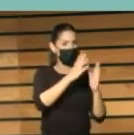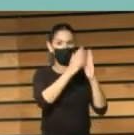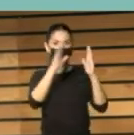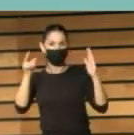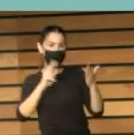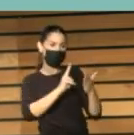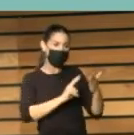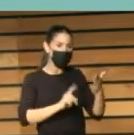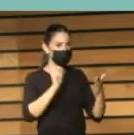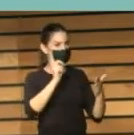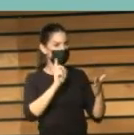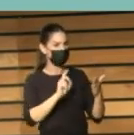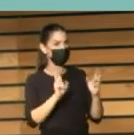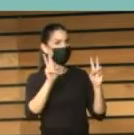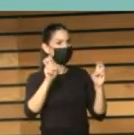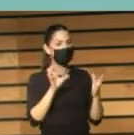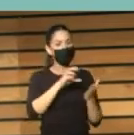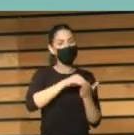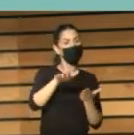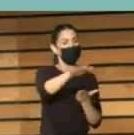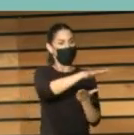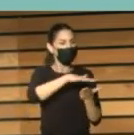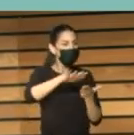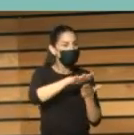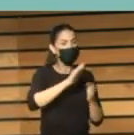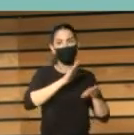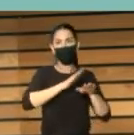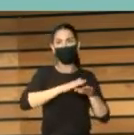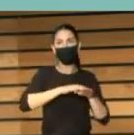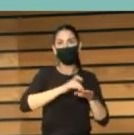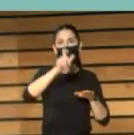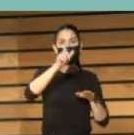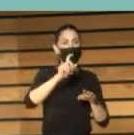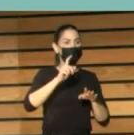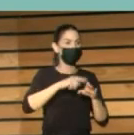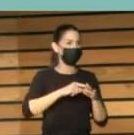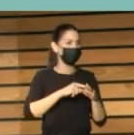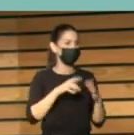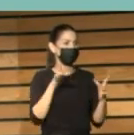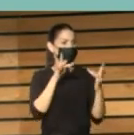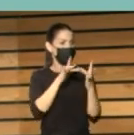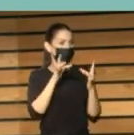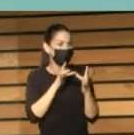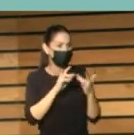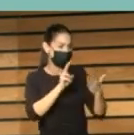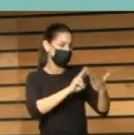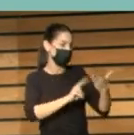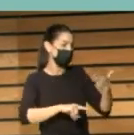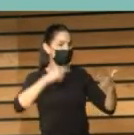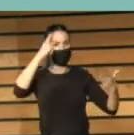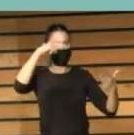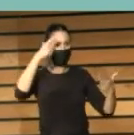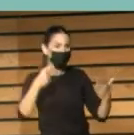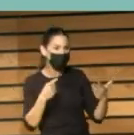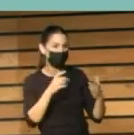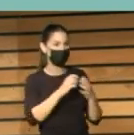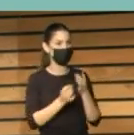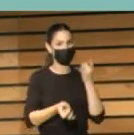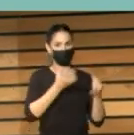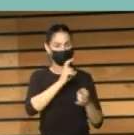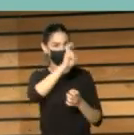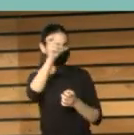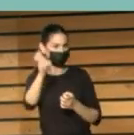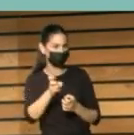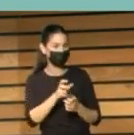espacios que son garantes del acceso a la cultura, al conocimiento y a la información, fundamentales en la construcción de una sociedad